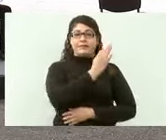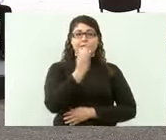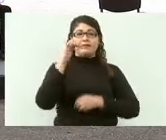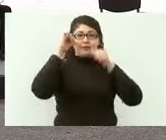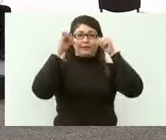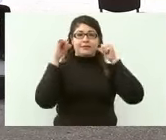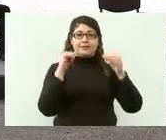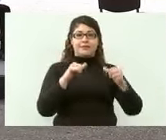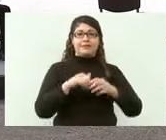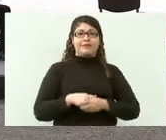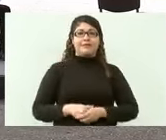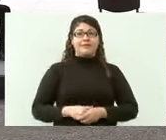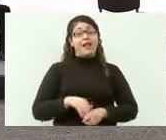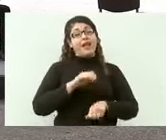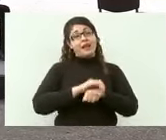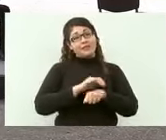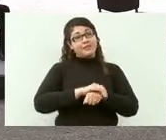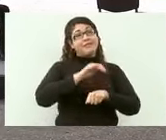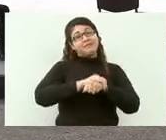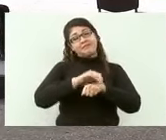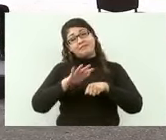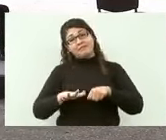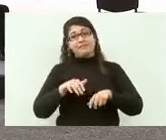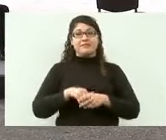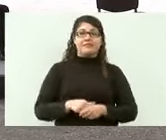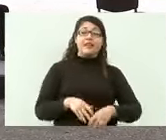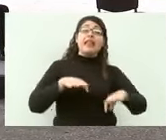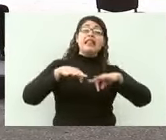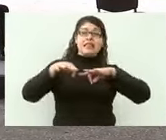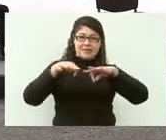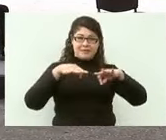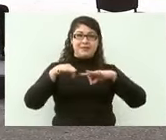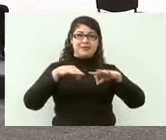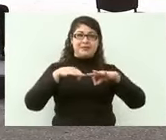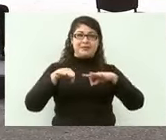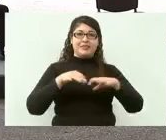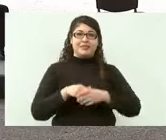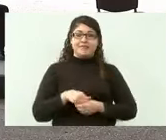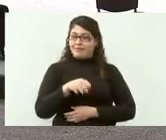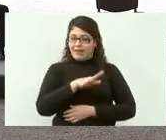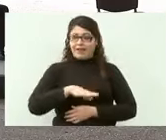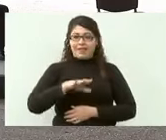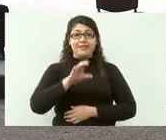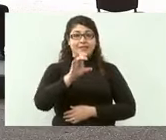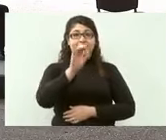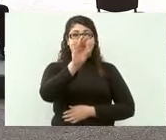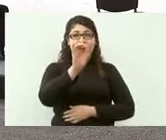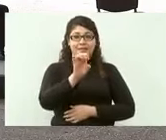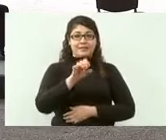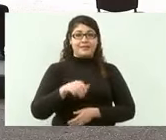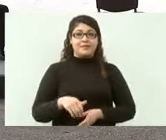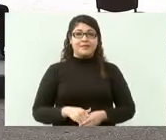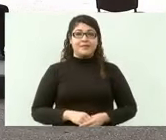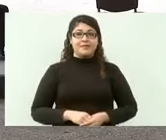Amigas, amigos, trabajadores de la Comisión Federal de Electricidad,